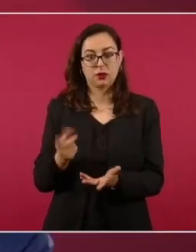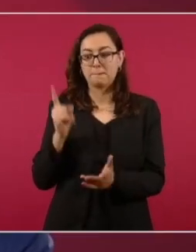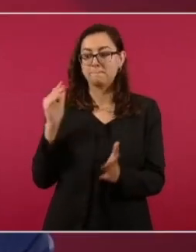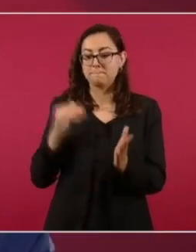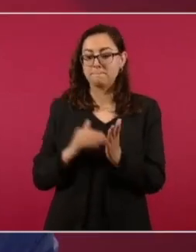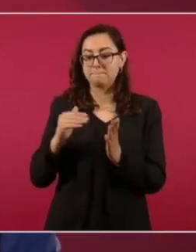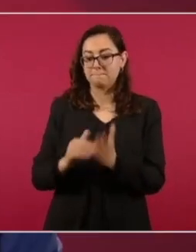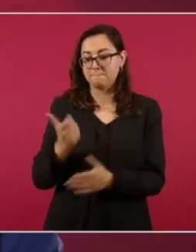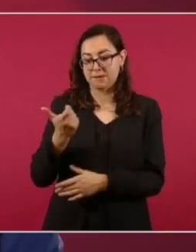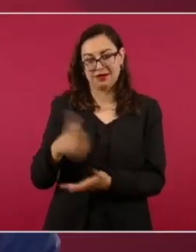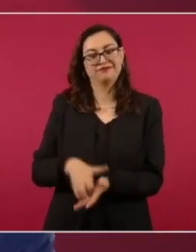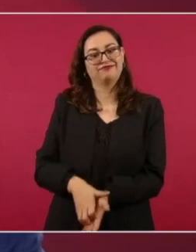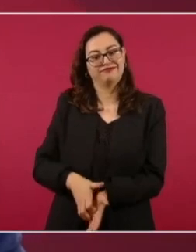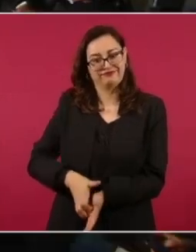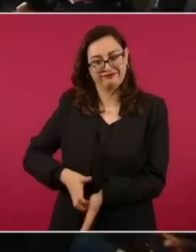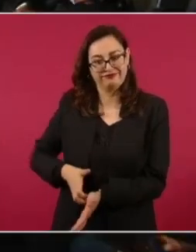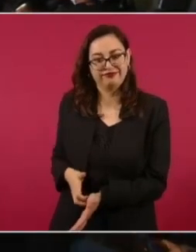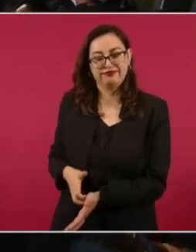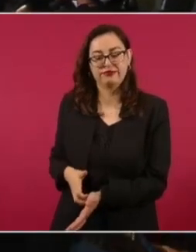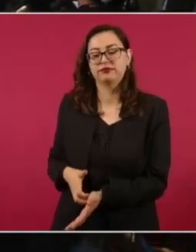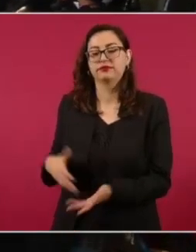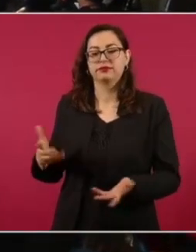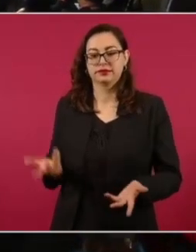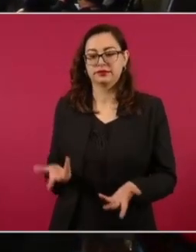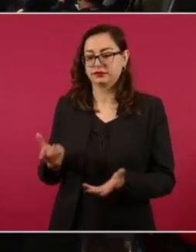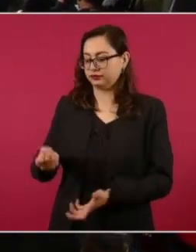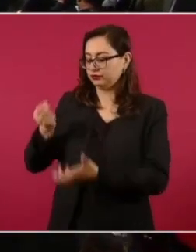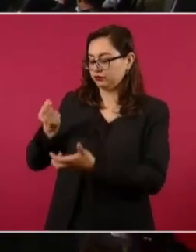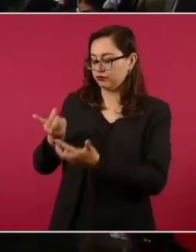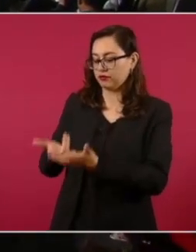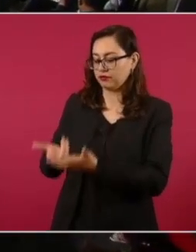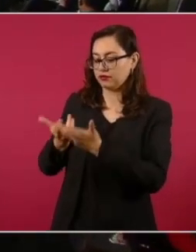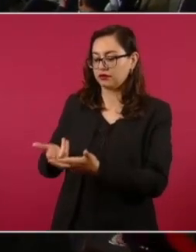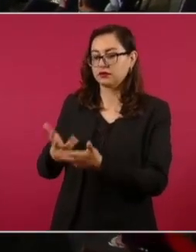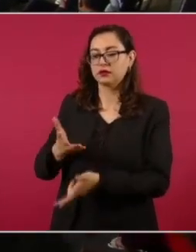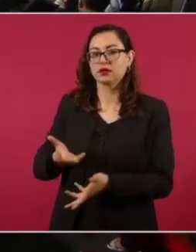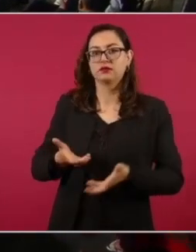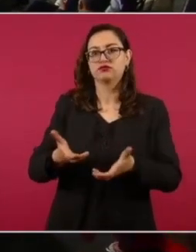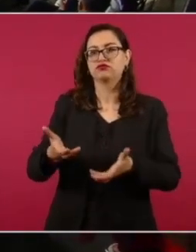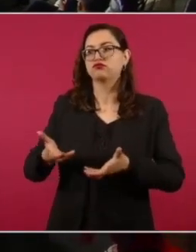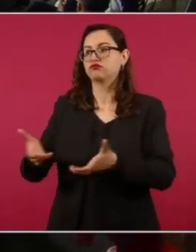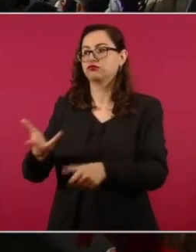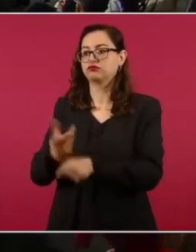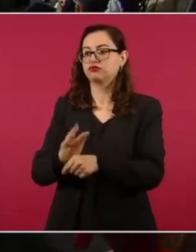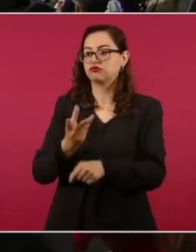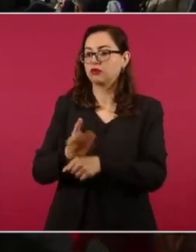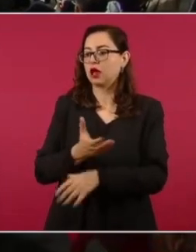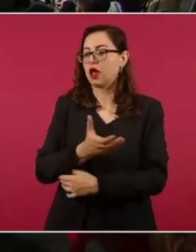millones de pesos para caminos de mano de obra rurales